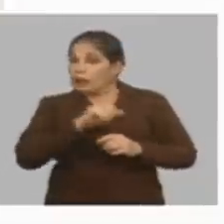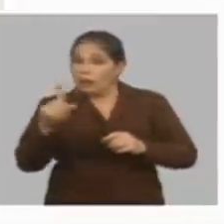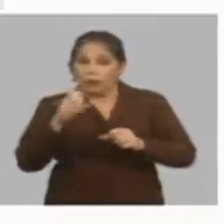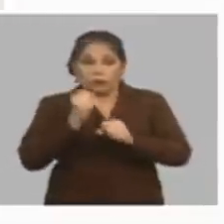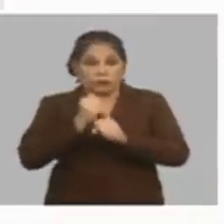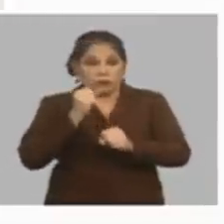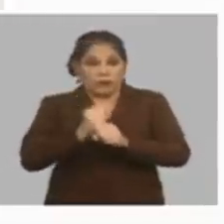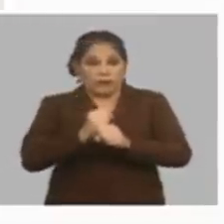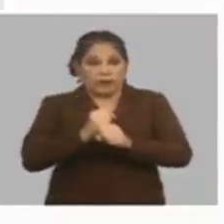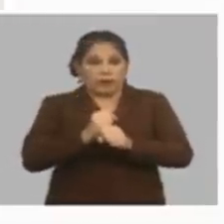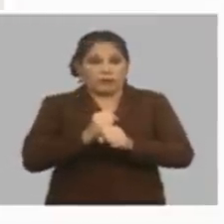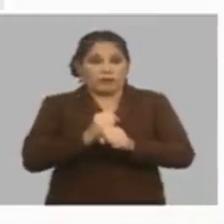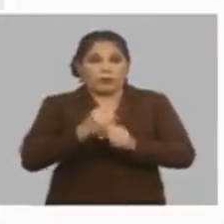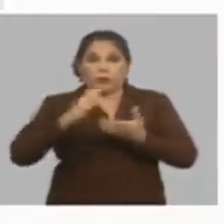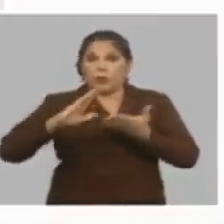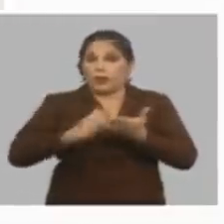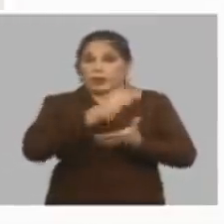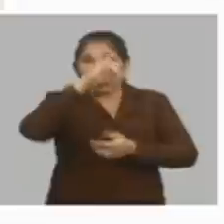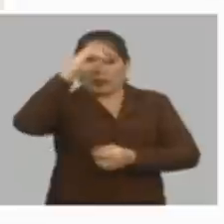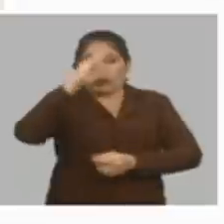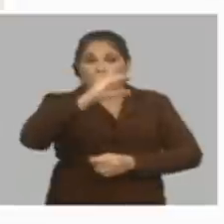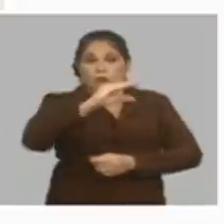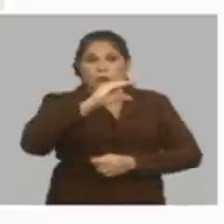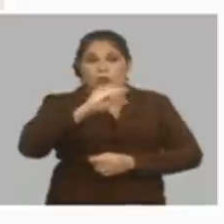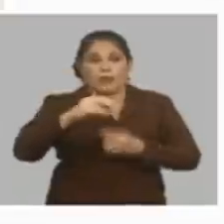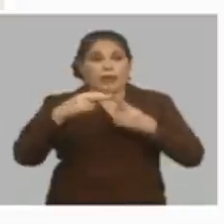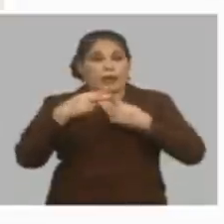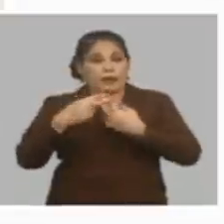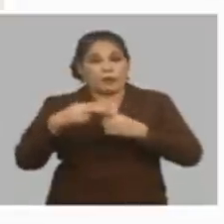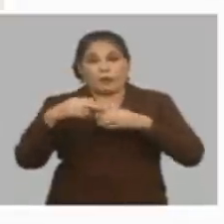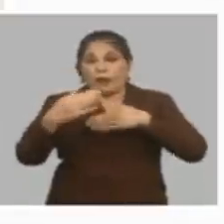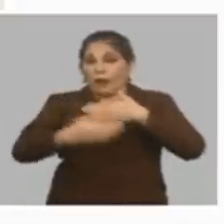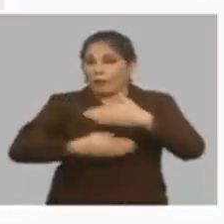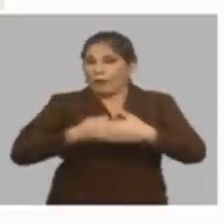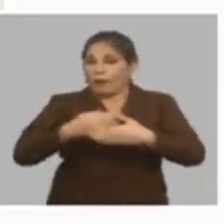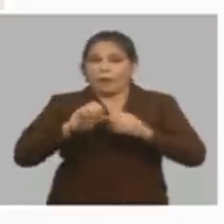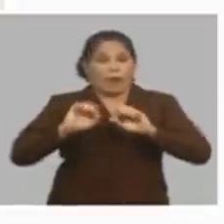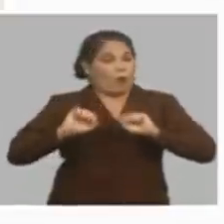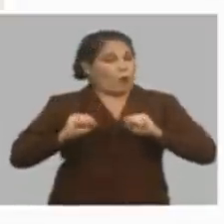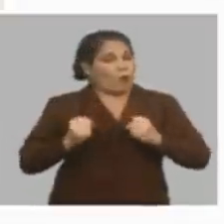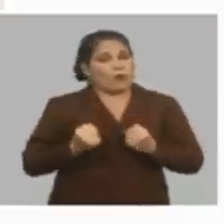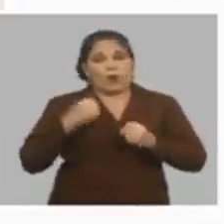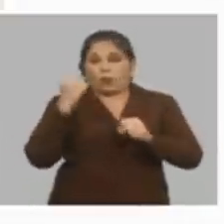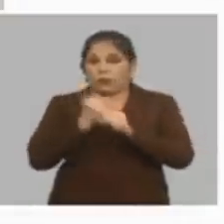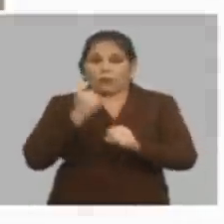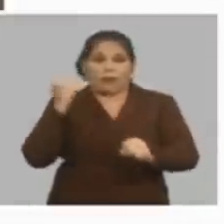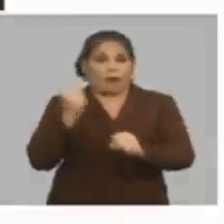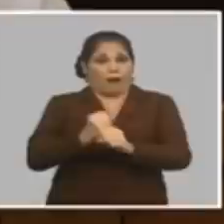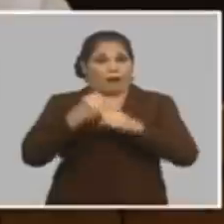usted quita subsidio la solución que le queda a todas esas personas es salir a buscar empleo